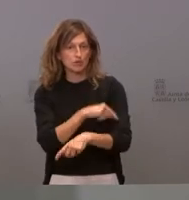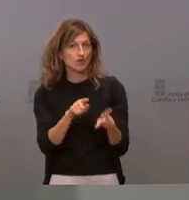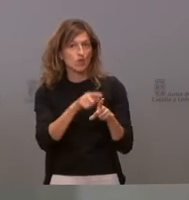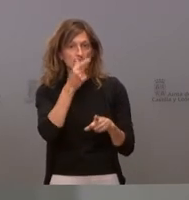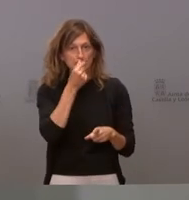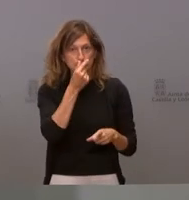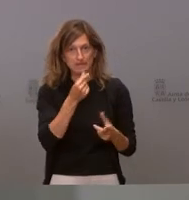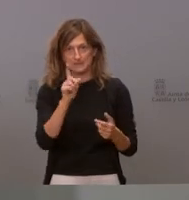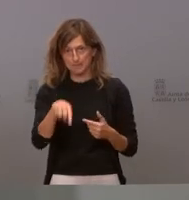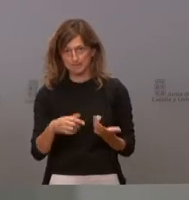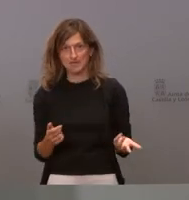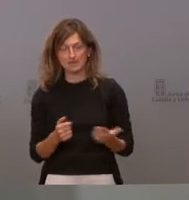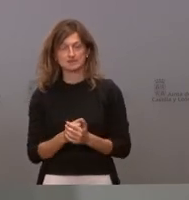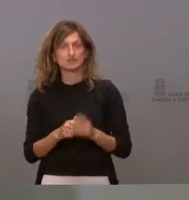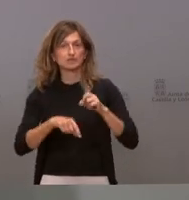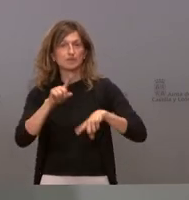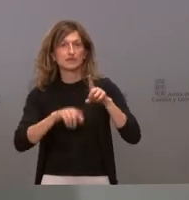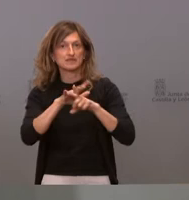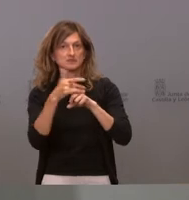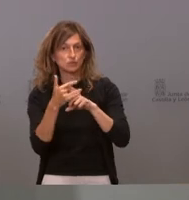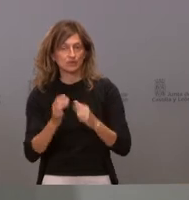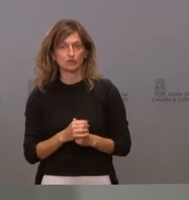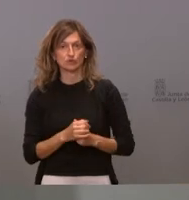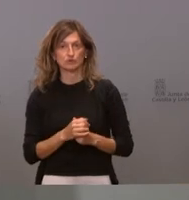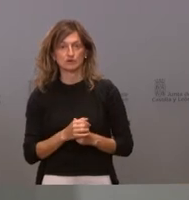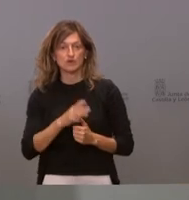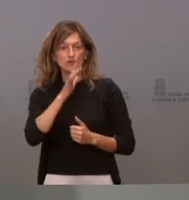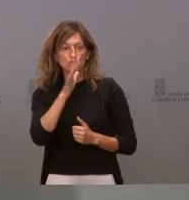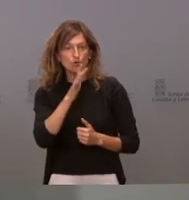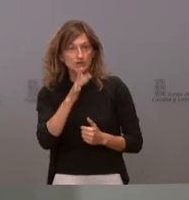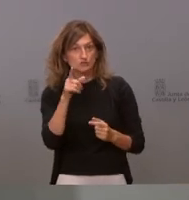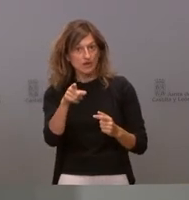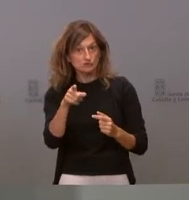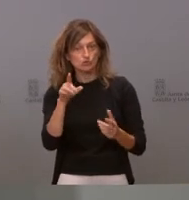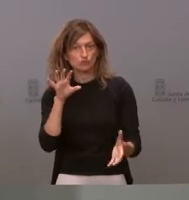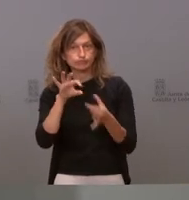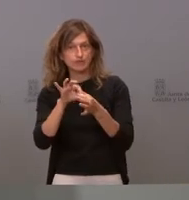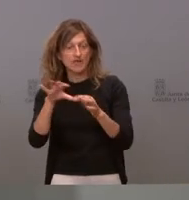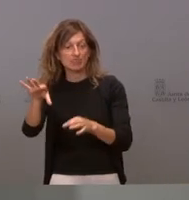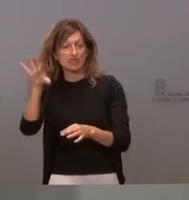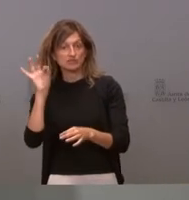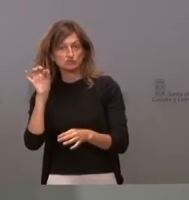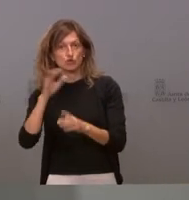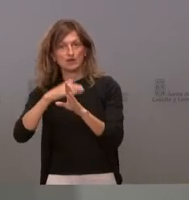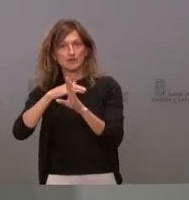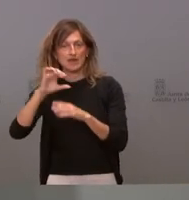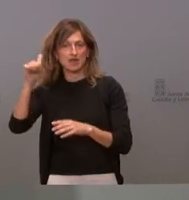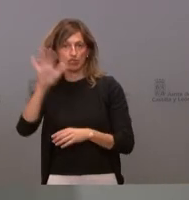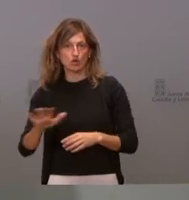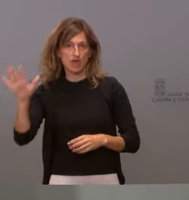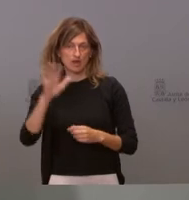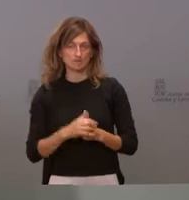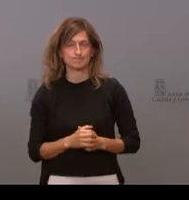dependiendo de las circunstancias. Por tanto, eso tiene que estar sujeto a la decisión que se tome a nivel nacional a ese respecto.